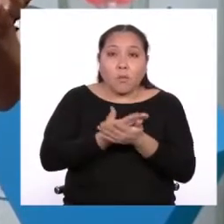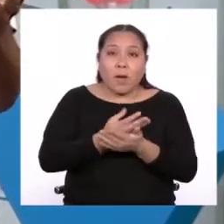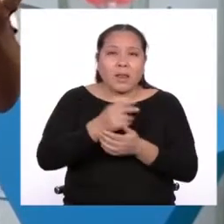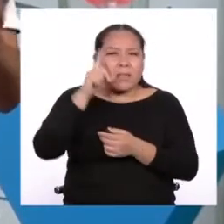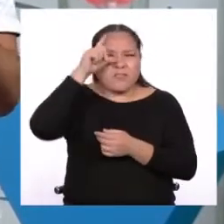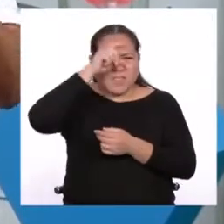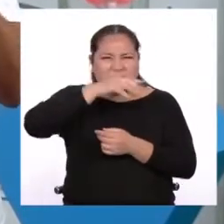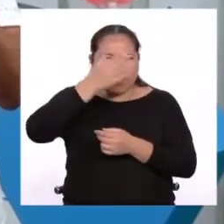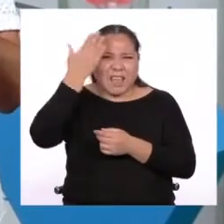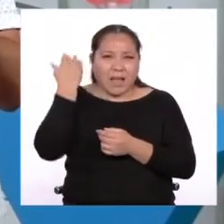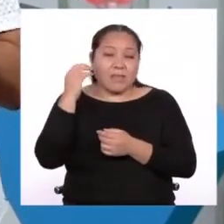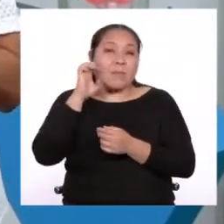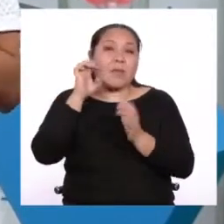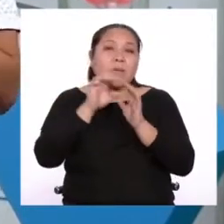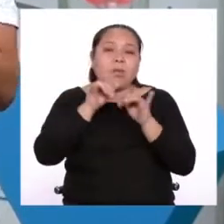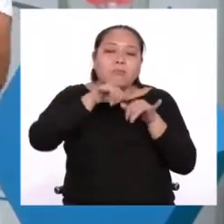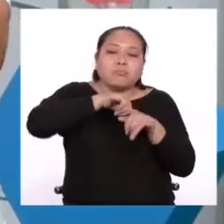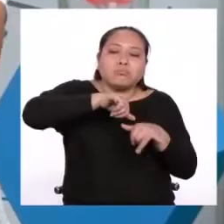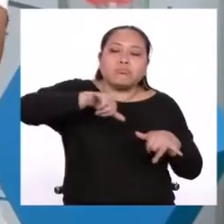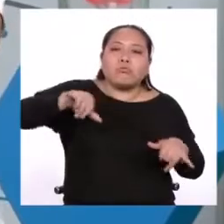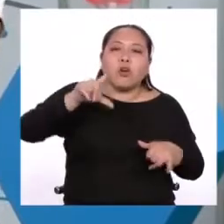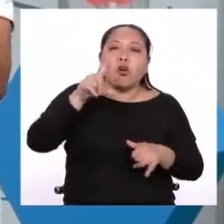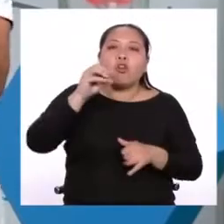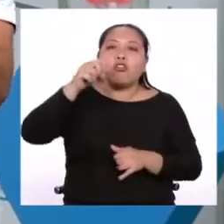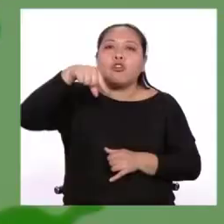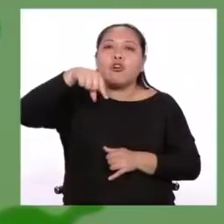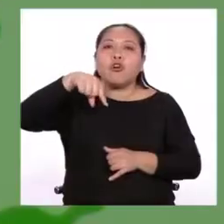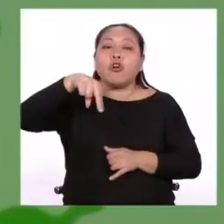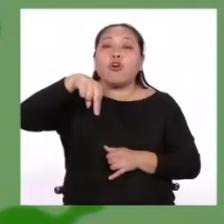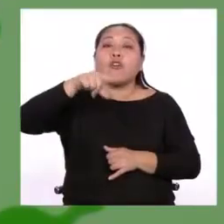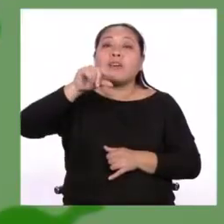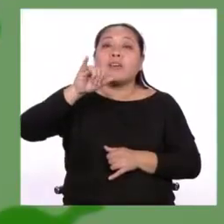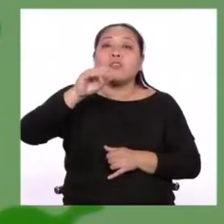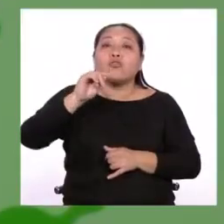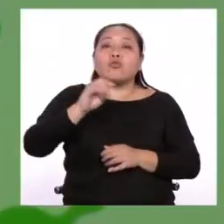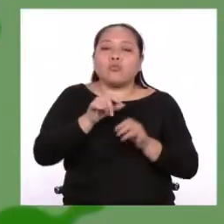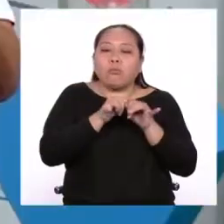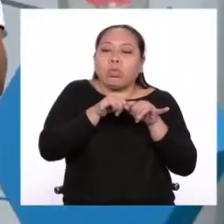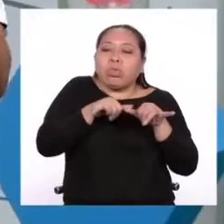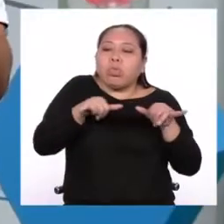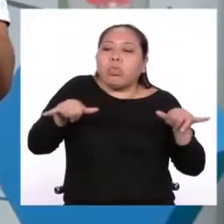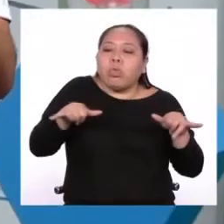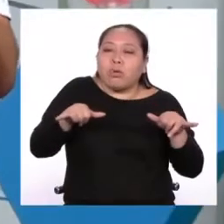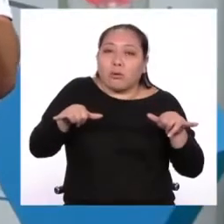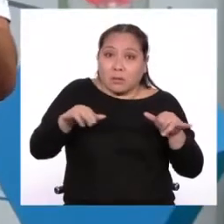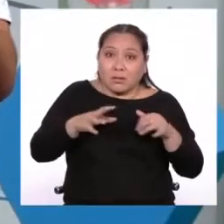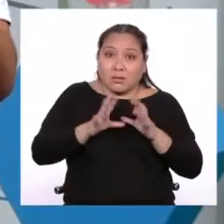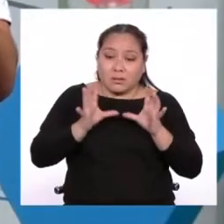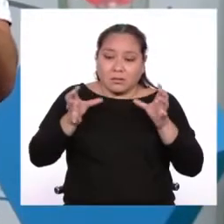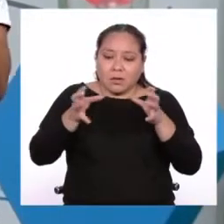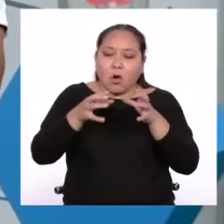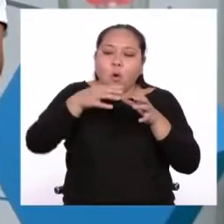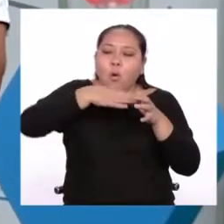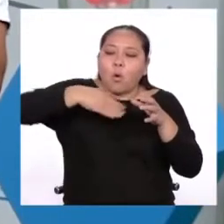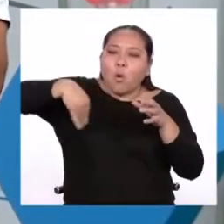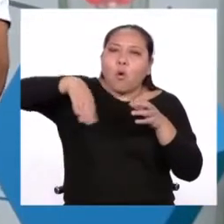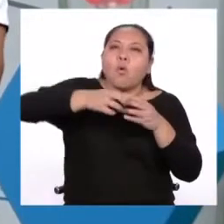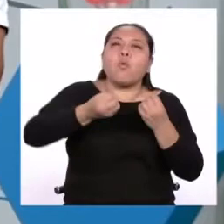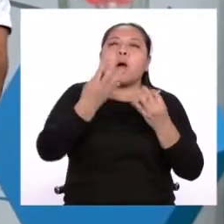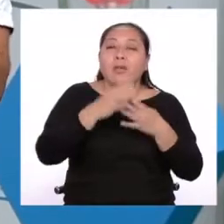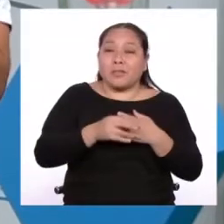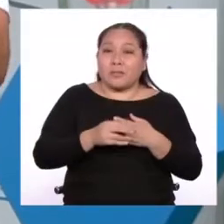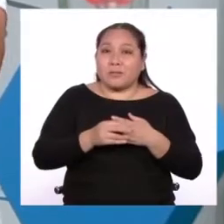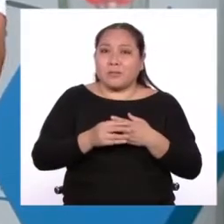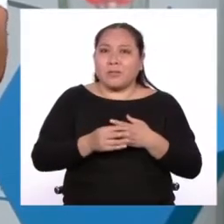como por ejemplo, la longitud de la circunferencia de la Tierra. ¿Y cómo así? Bueno, para eso, mejor veamos